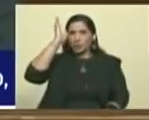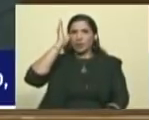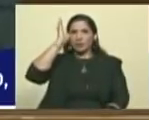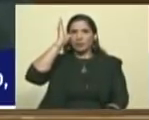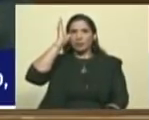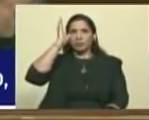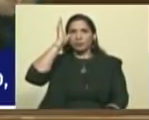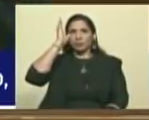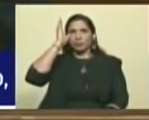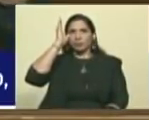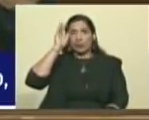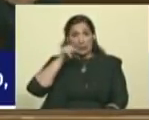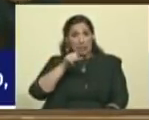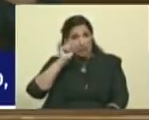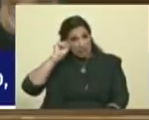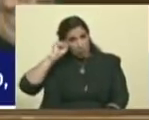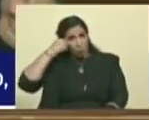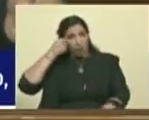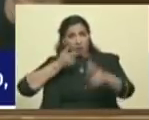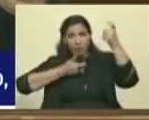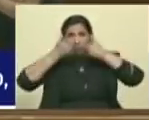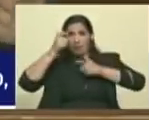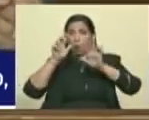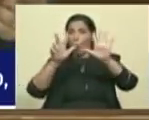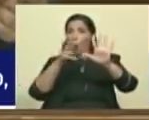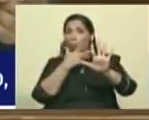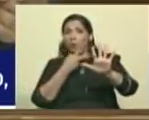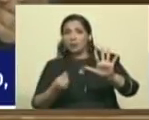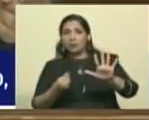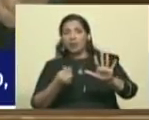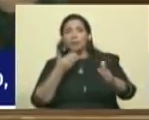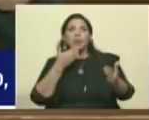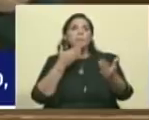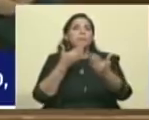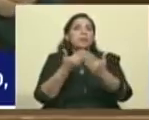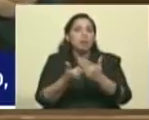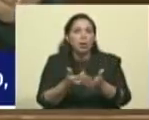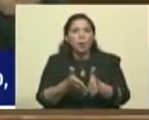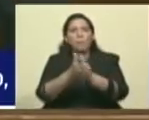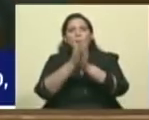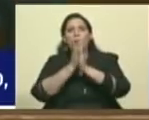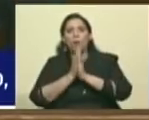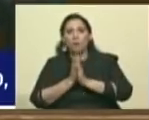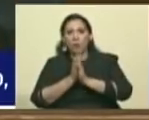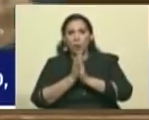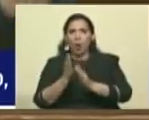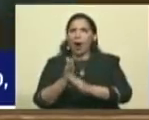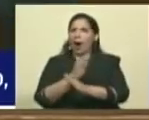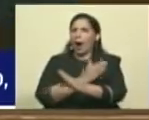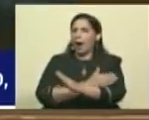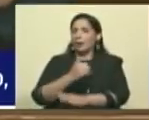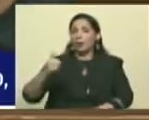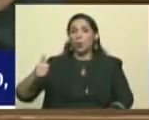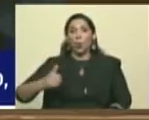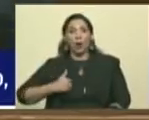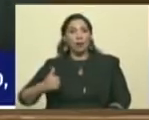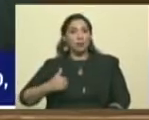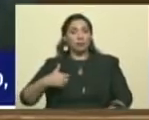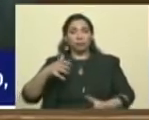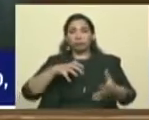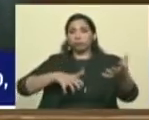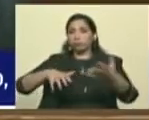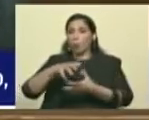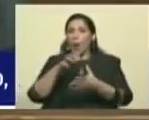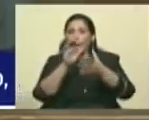Y ese recuerdo del comandante del 8 de diciembre pidiéndonos que estemos ante cualquier circunstancia